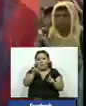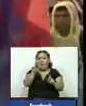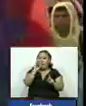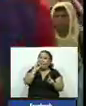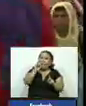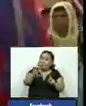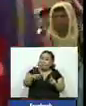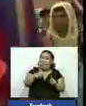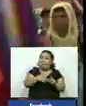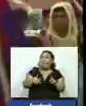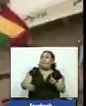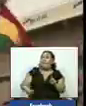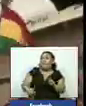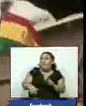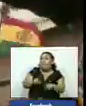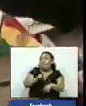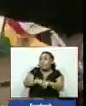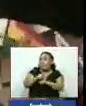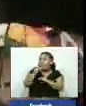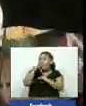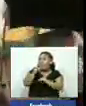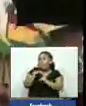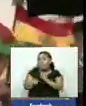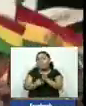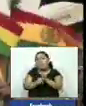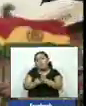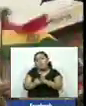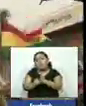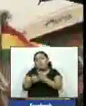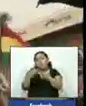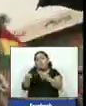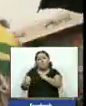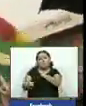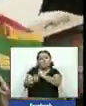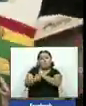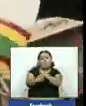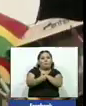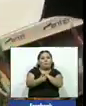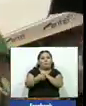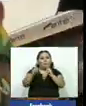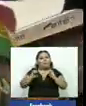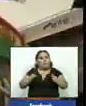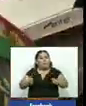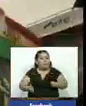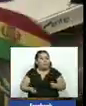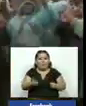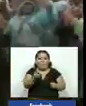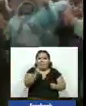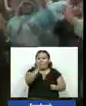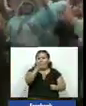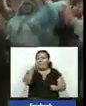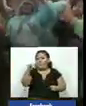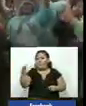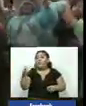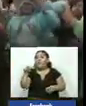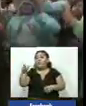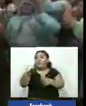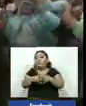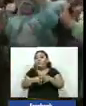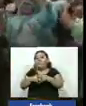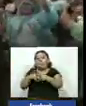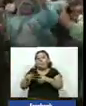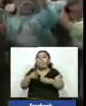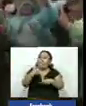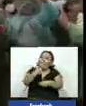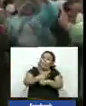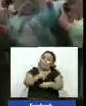presidenta interina de Bolivia y ha comenzado a recibir el respaldo de algunos gobiernos de la región incluidos Estados Unidos